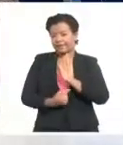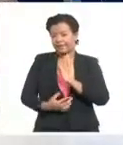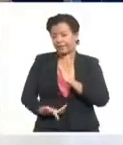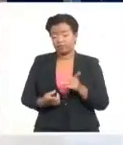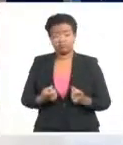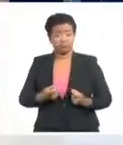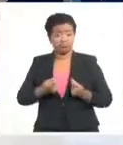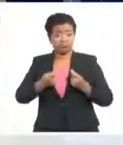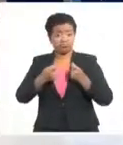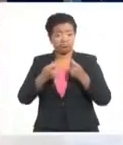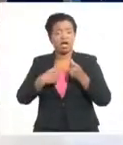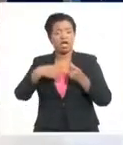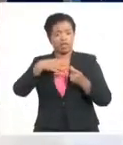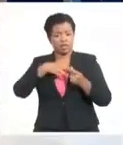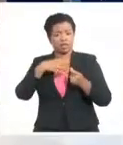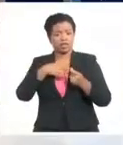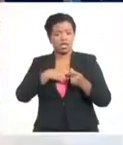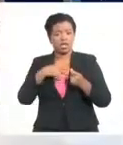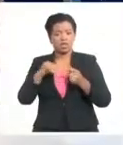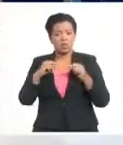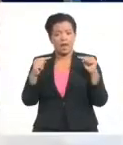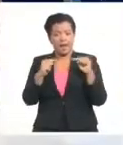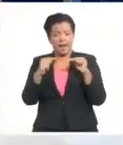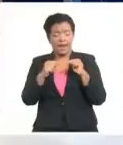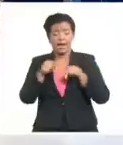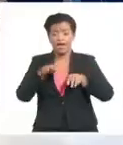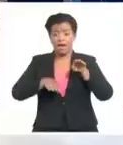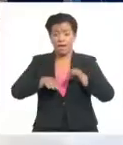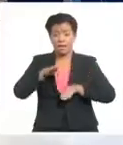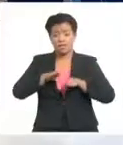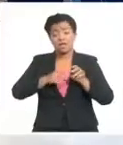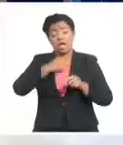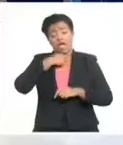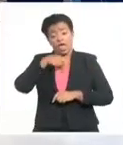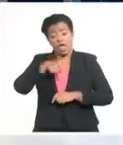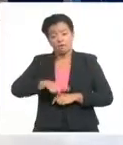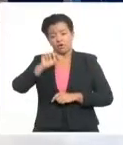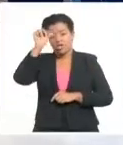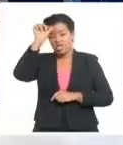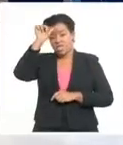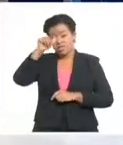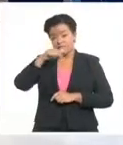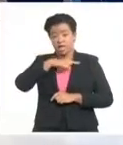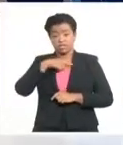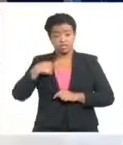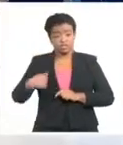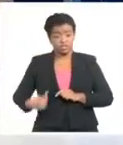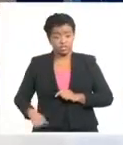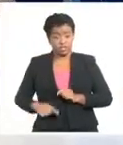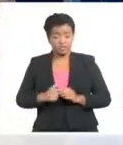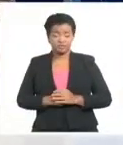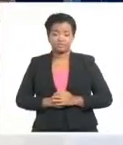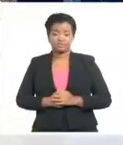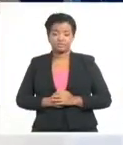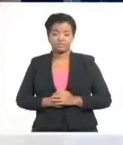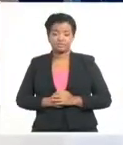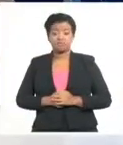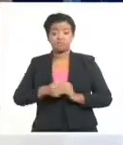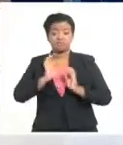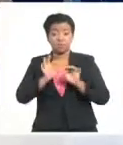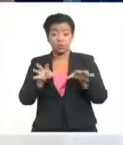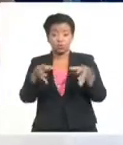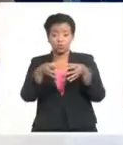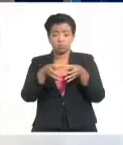tenían y tienen serias contradicciones, India y China, por ejemplo, y que más allá de verse las caras,